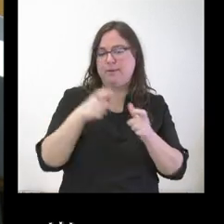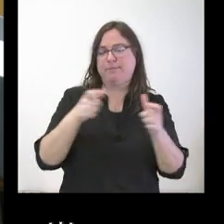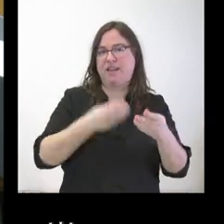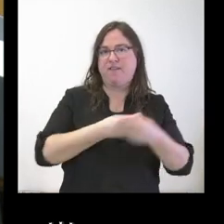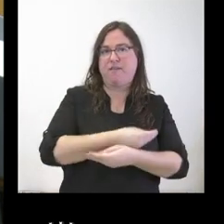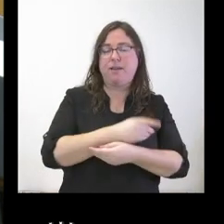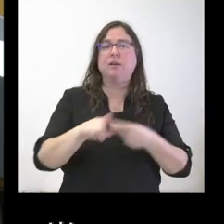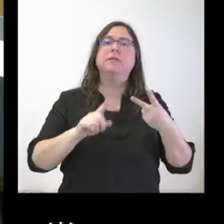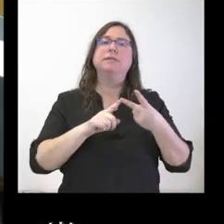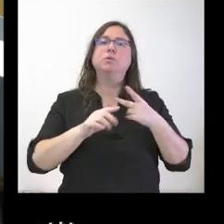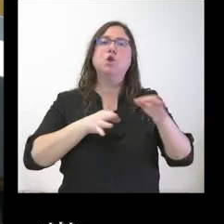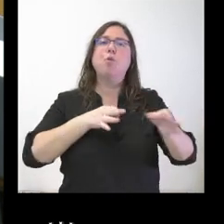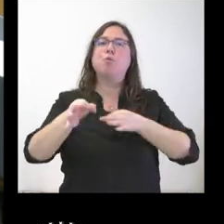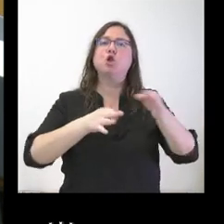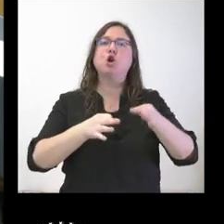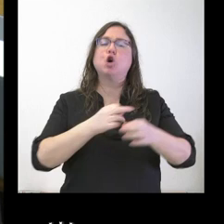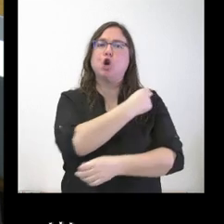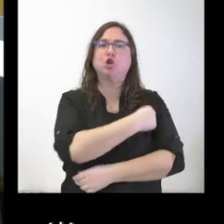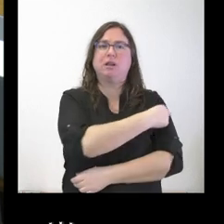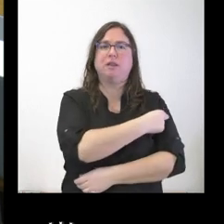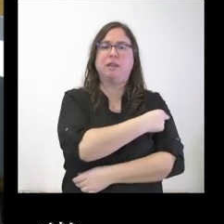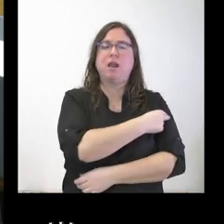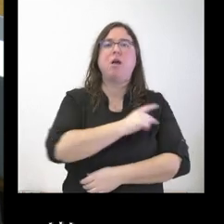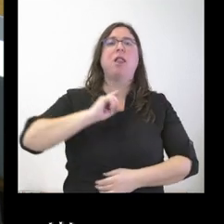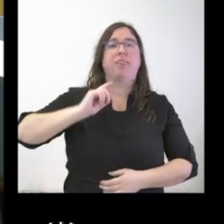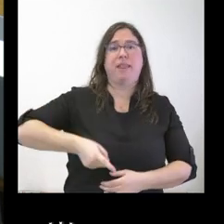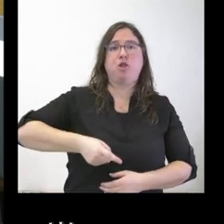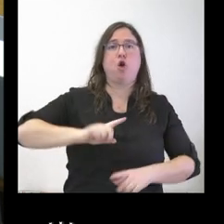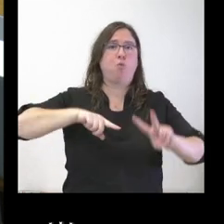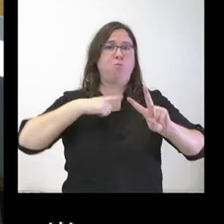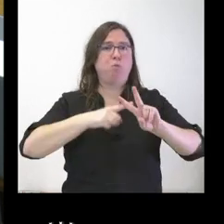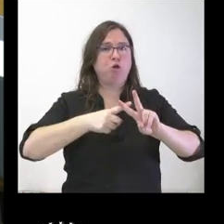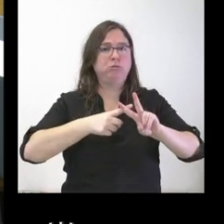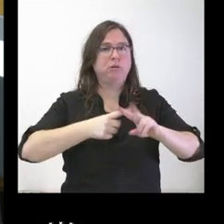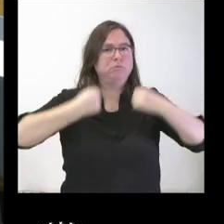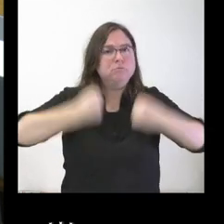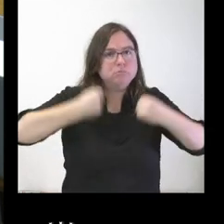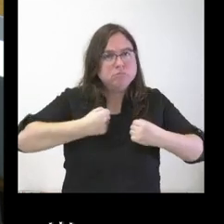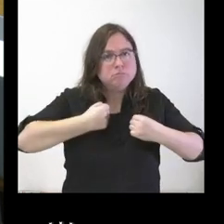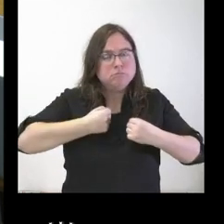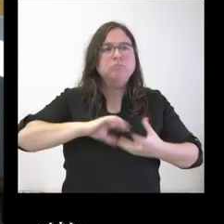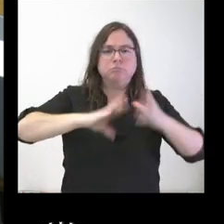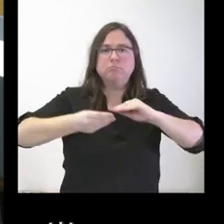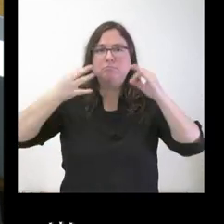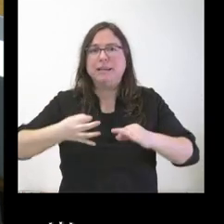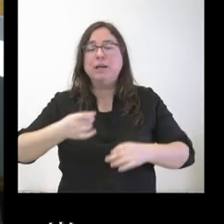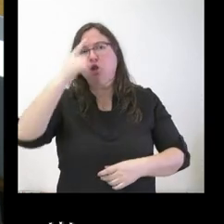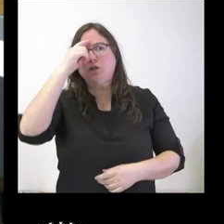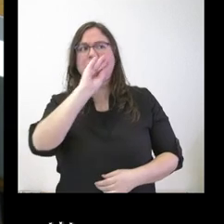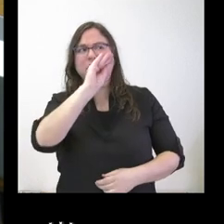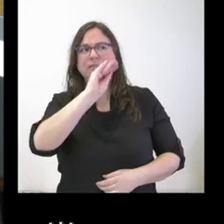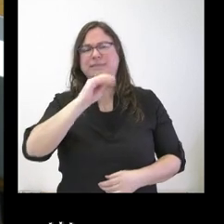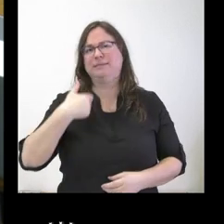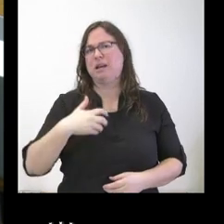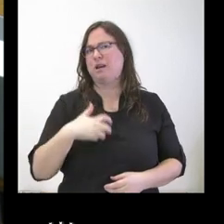Luego, sobre el protocolo sanitario, desde la dirección de Vox insisten en que se va a aplicar. No sé si esta reiteración ya les incomoda y les gustaría